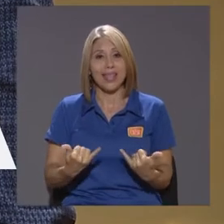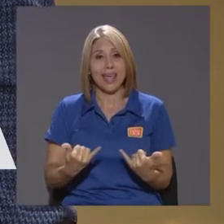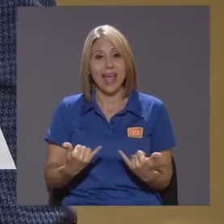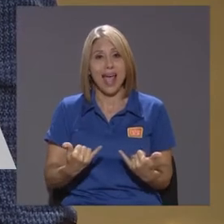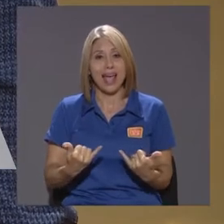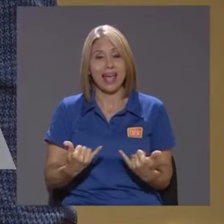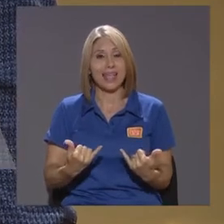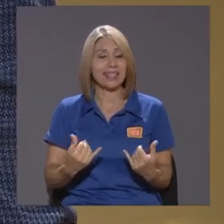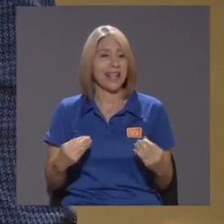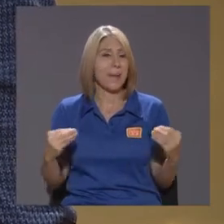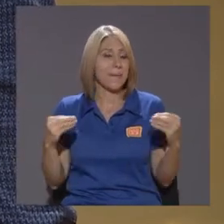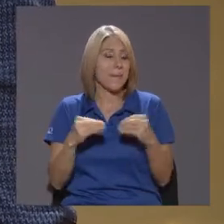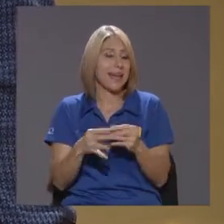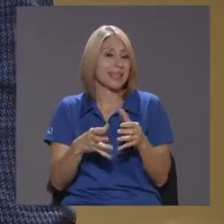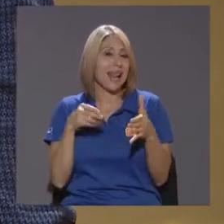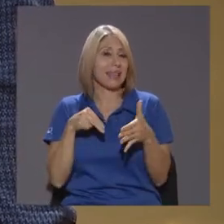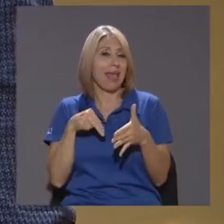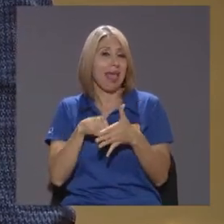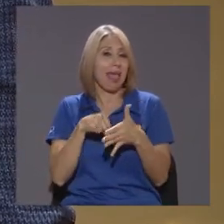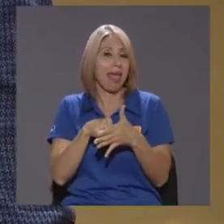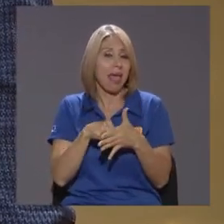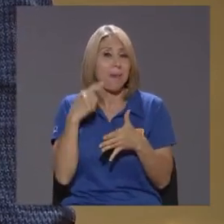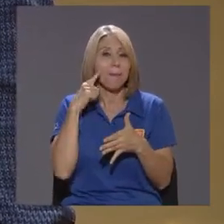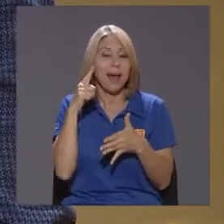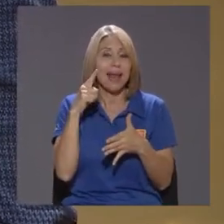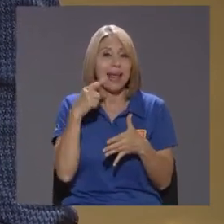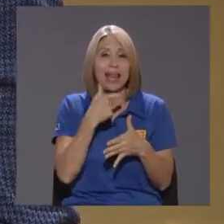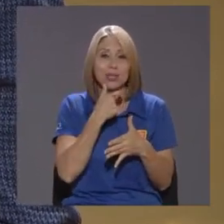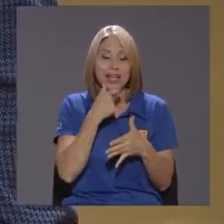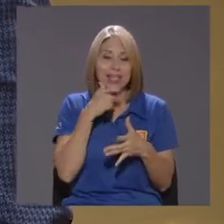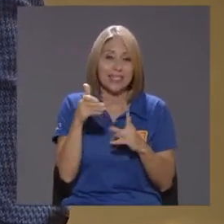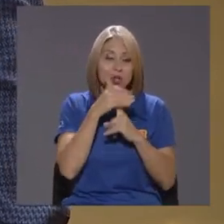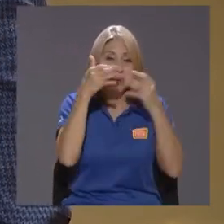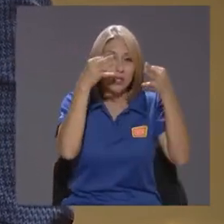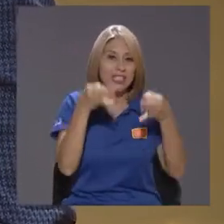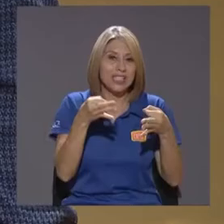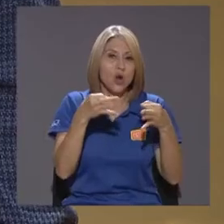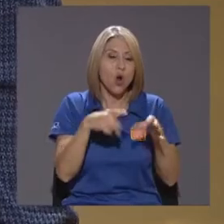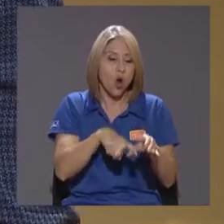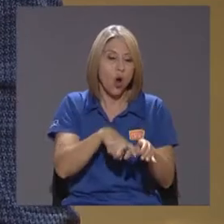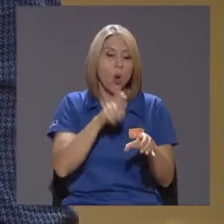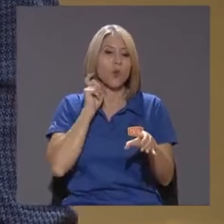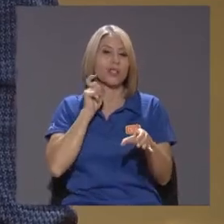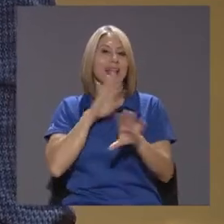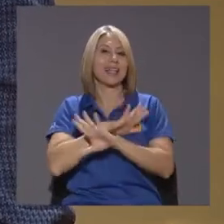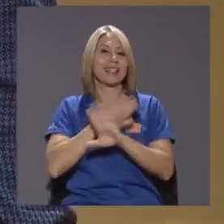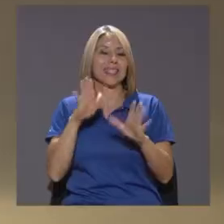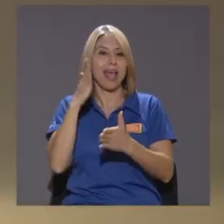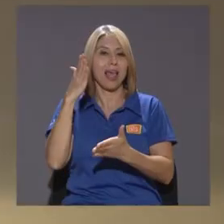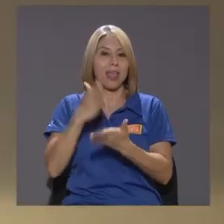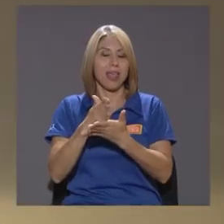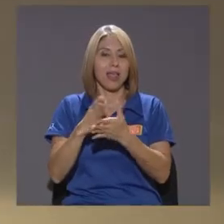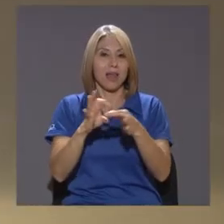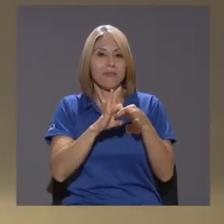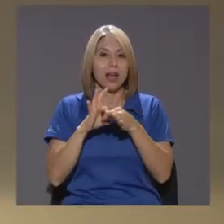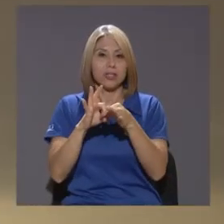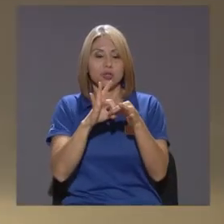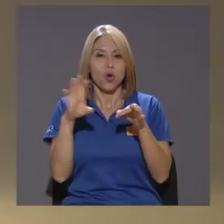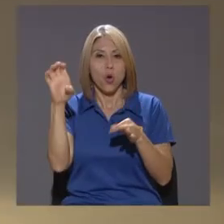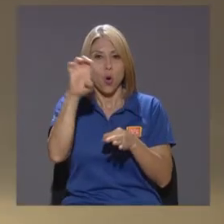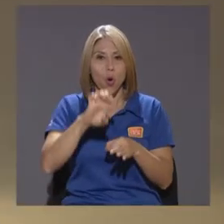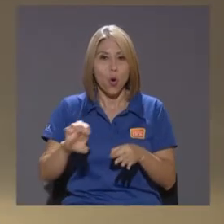Piedra En el zapato De los ingleses Para tomar una decisión Acerca de cómo Salirse De su relación Con la Unión Europea Porque